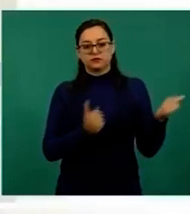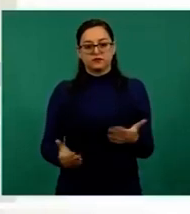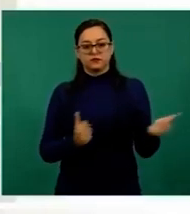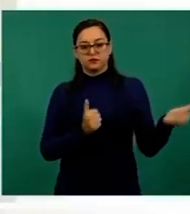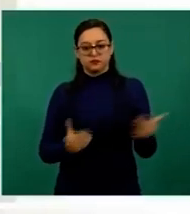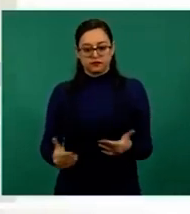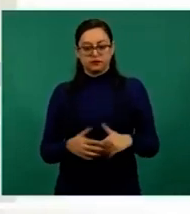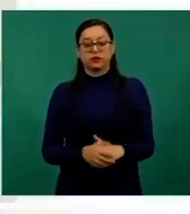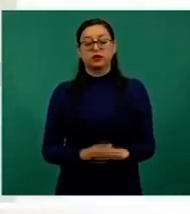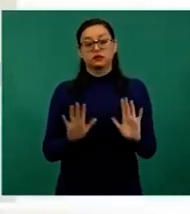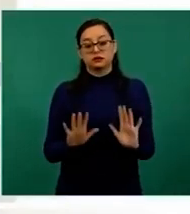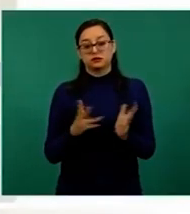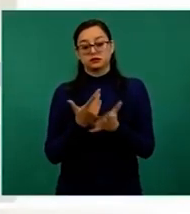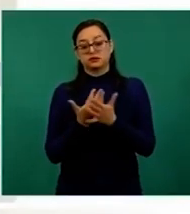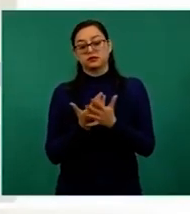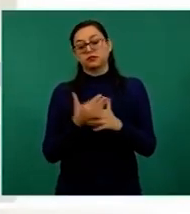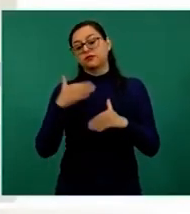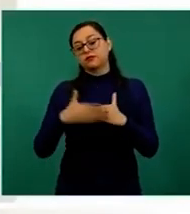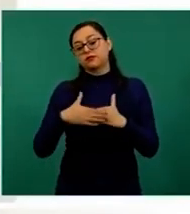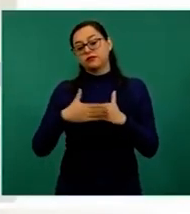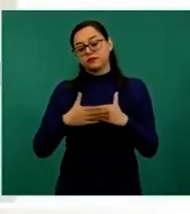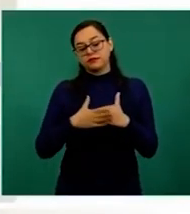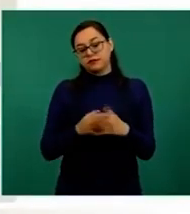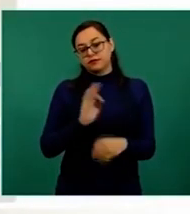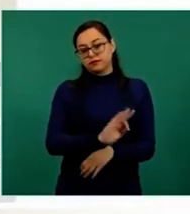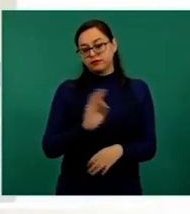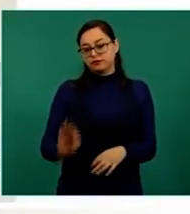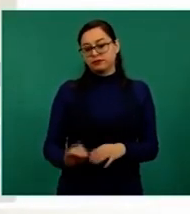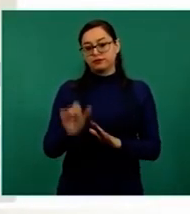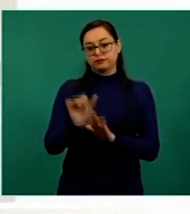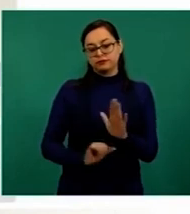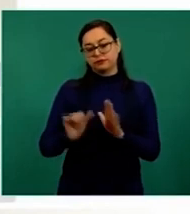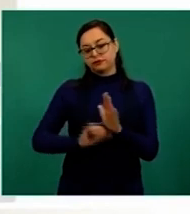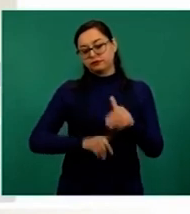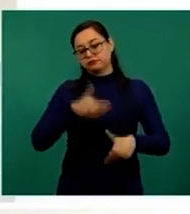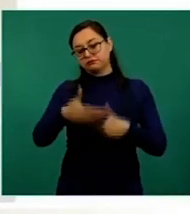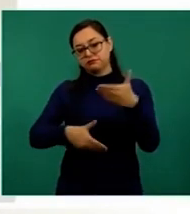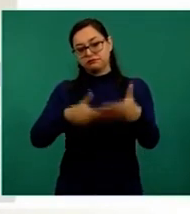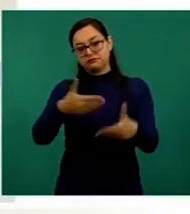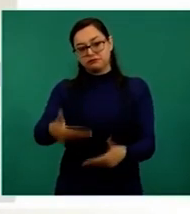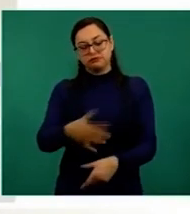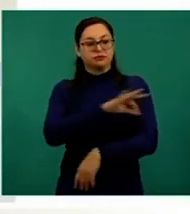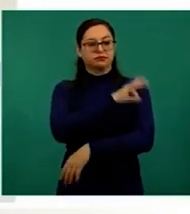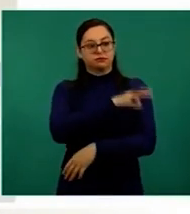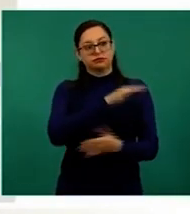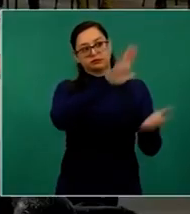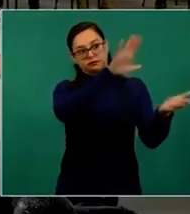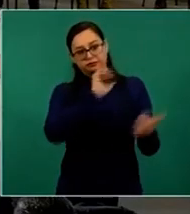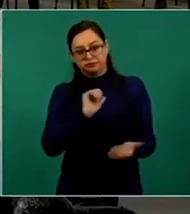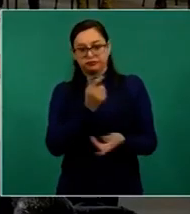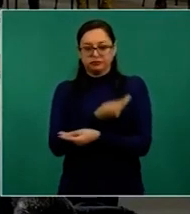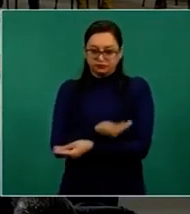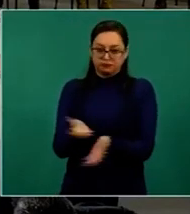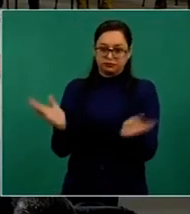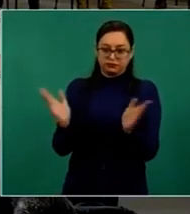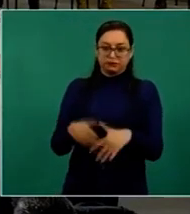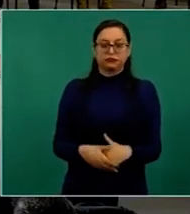Estamos en espera de que se vayan concretando los calendarios de vacunación para irlas transfiriendo a las entidades federativas y usarlas. Y